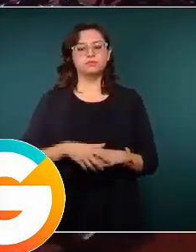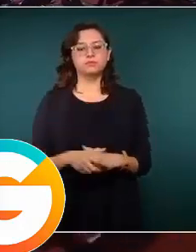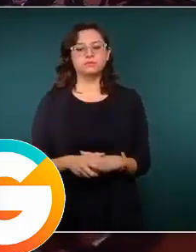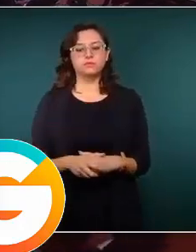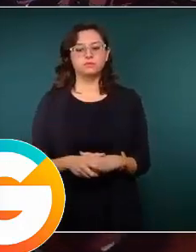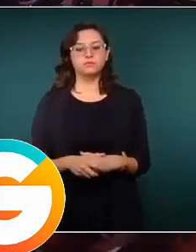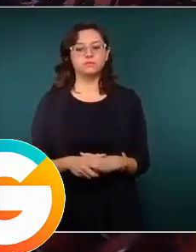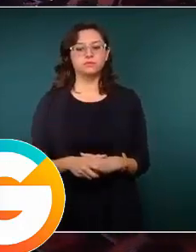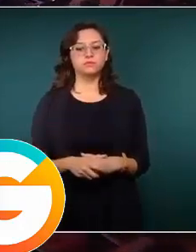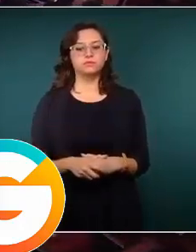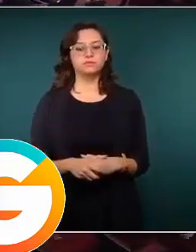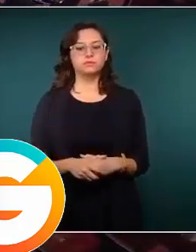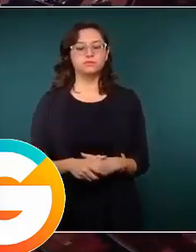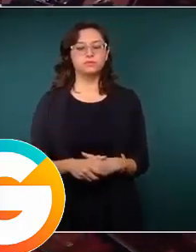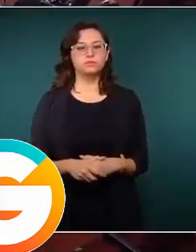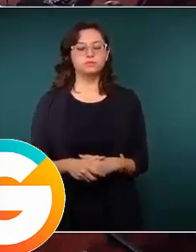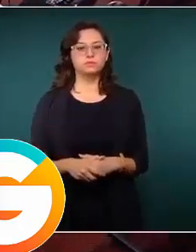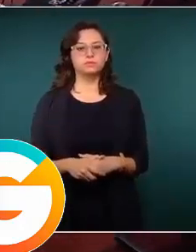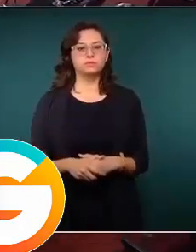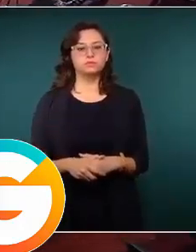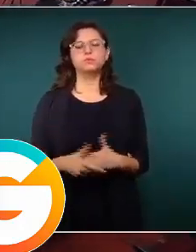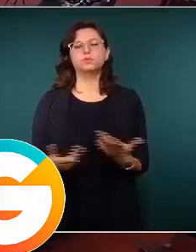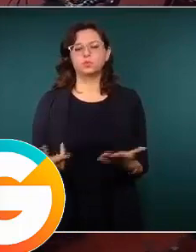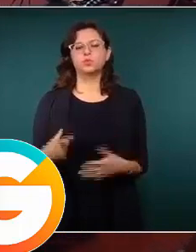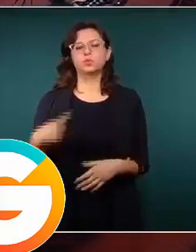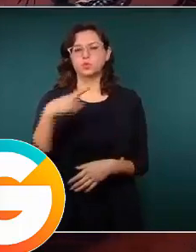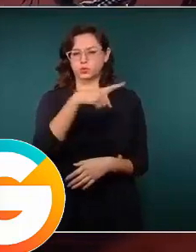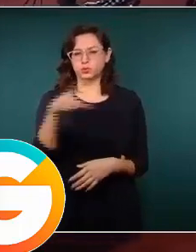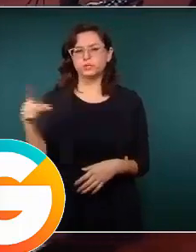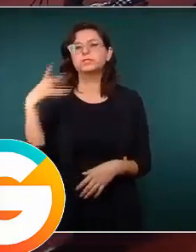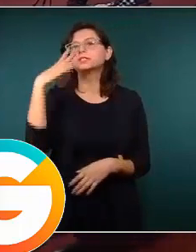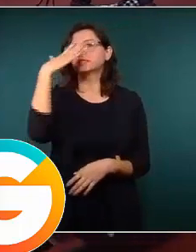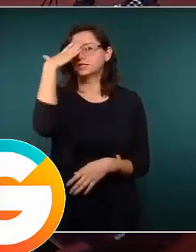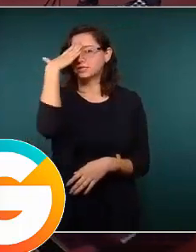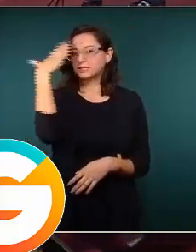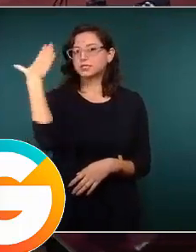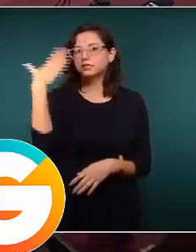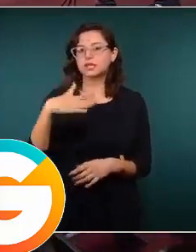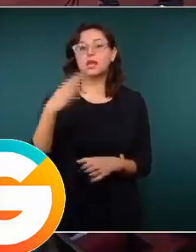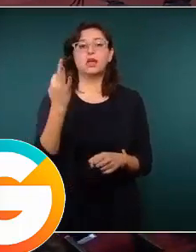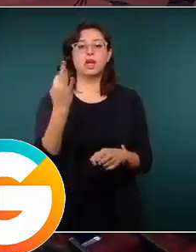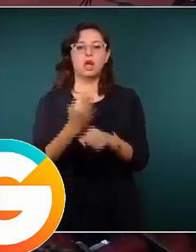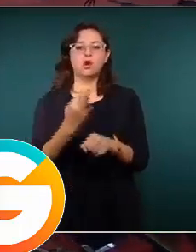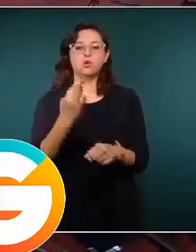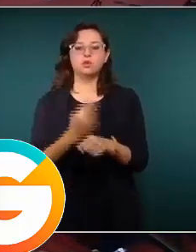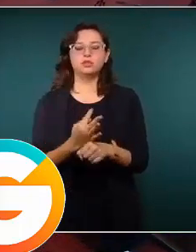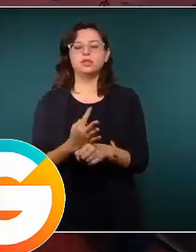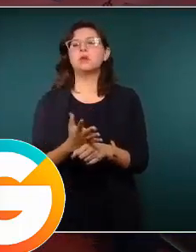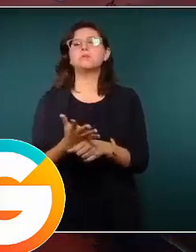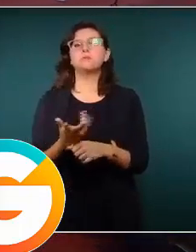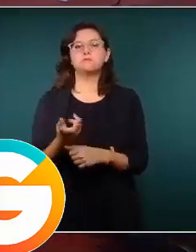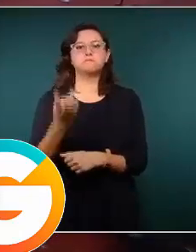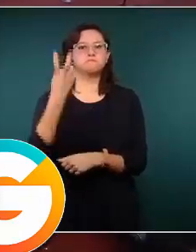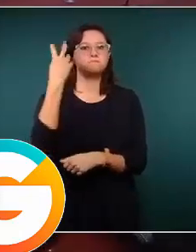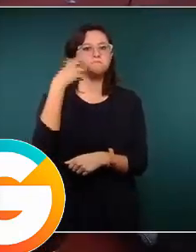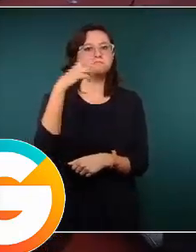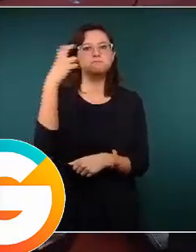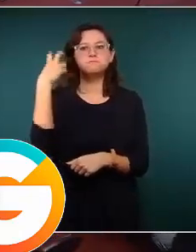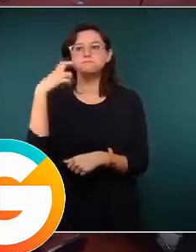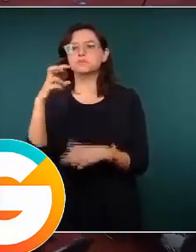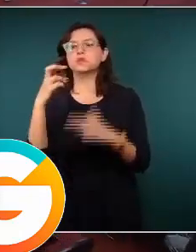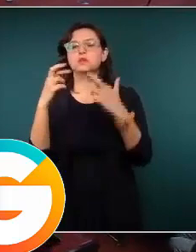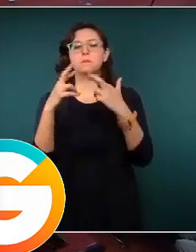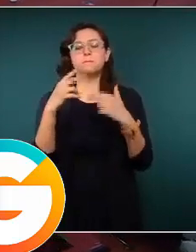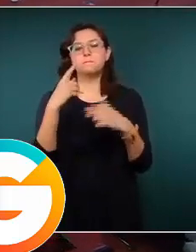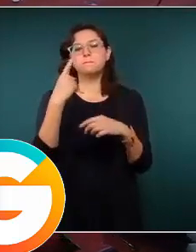Como se sabe, estamos llevando a cabo las reuniones